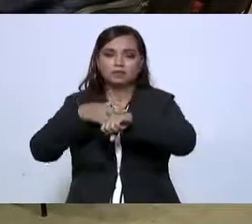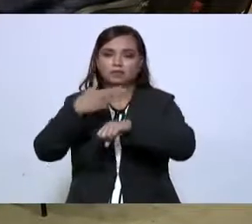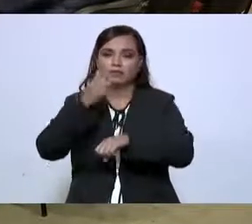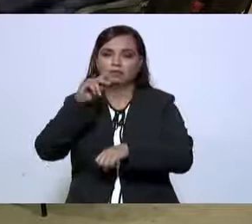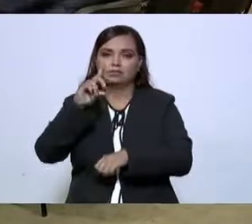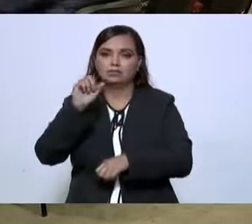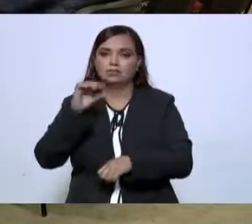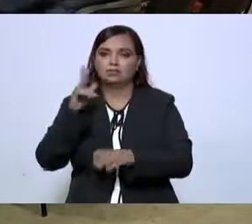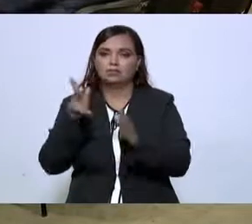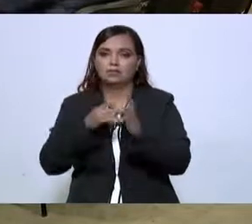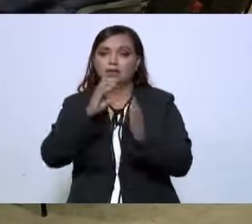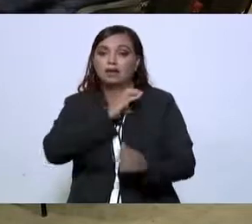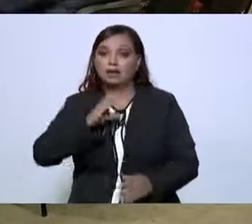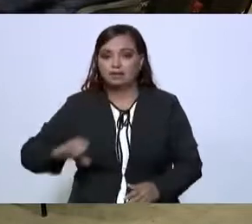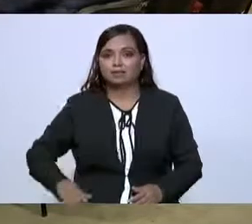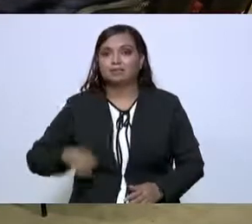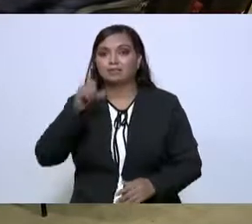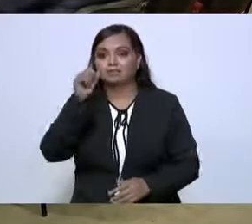fue candidato